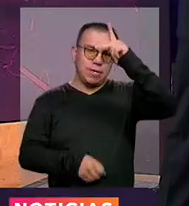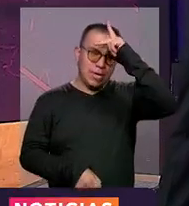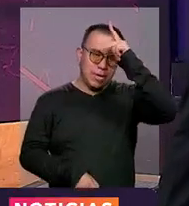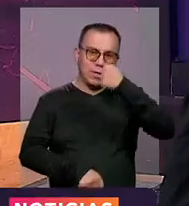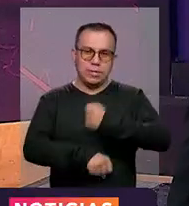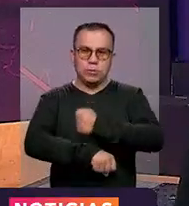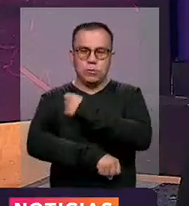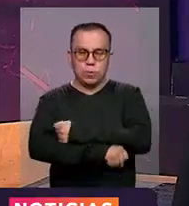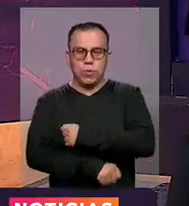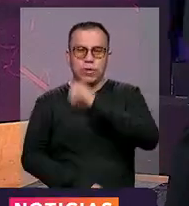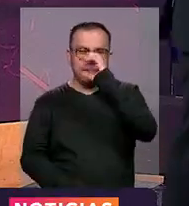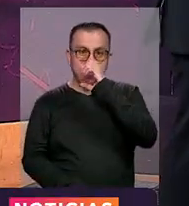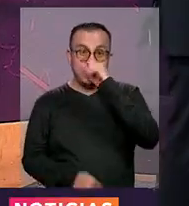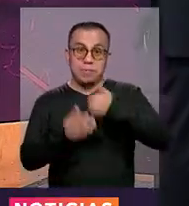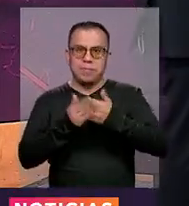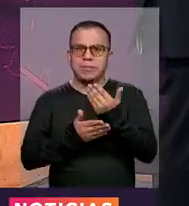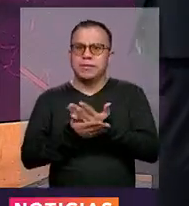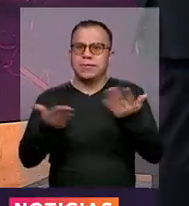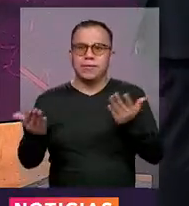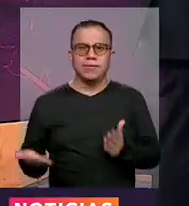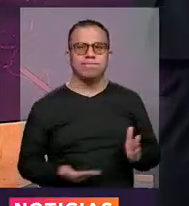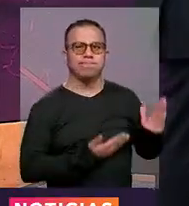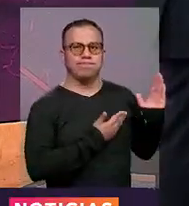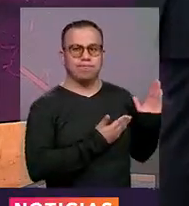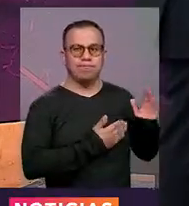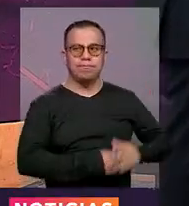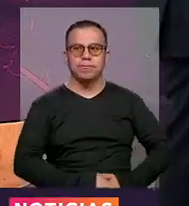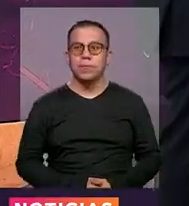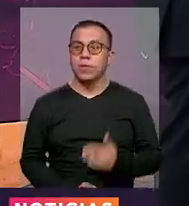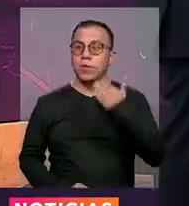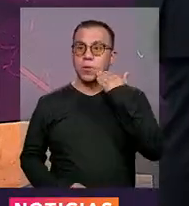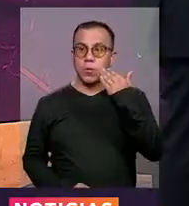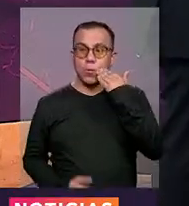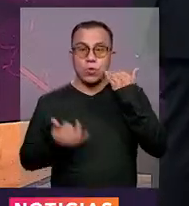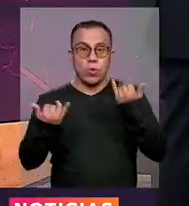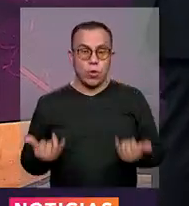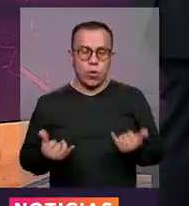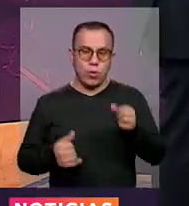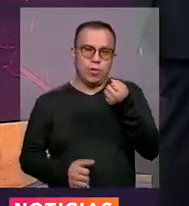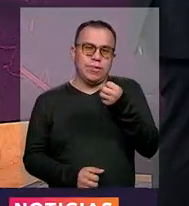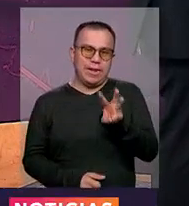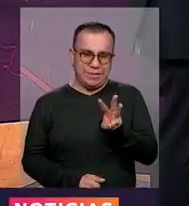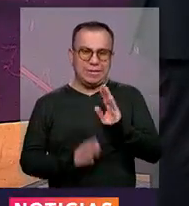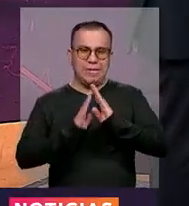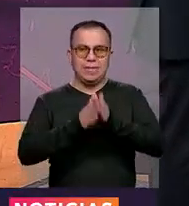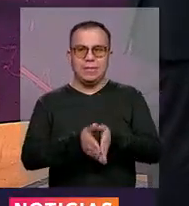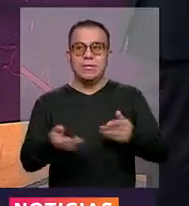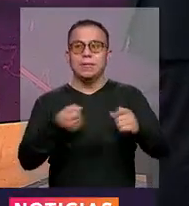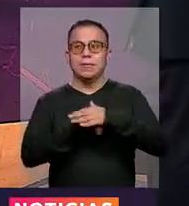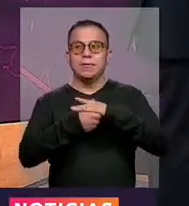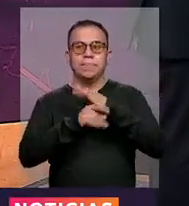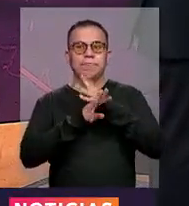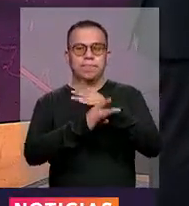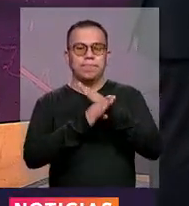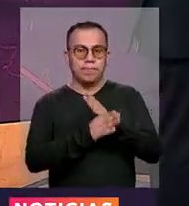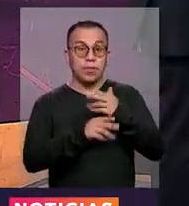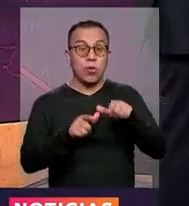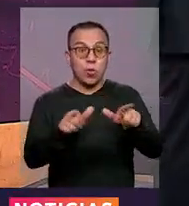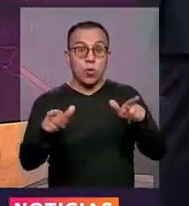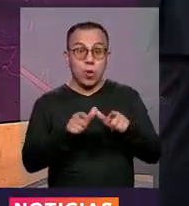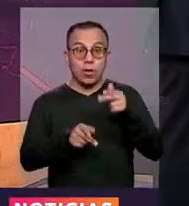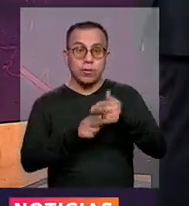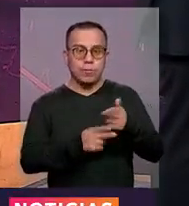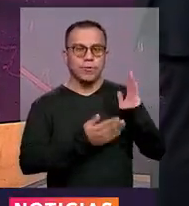Suba y Chapinero. Vamos a empezar con este, el primer corte que está programado para hoy 13 de diciembre. En los mártires, en el voto nacional,